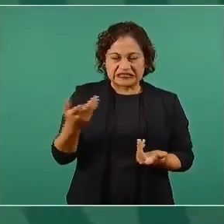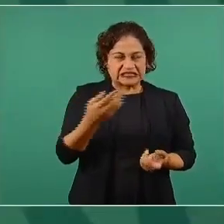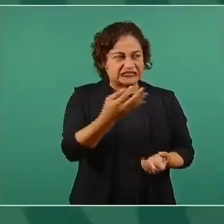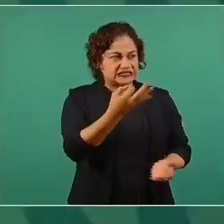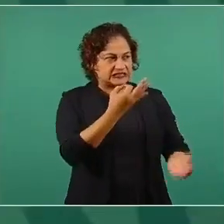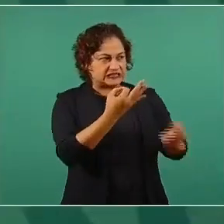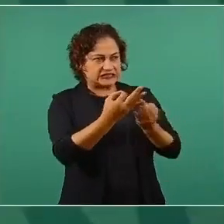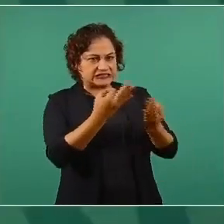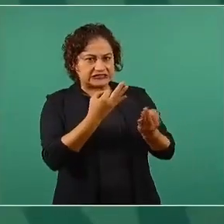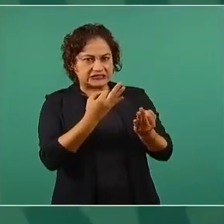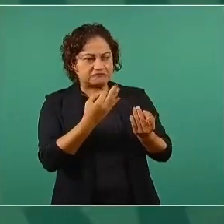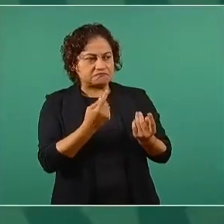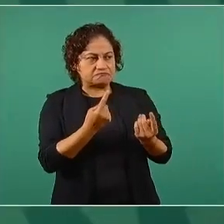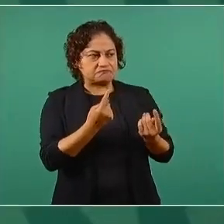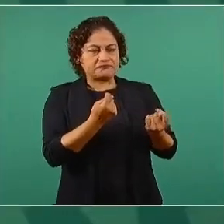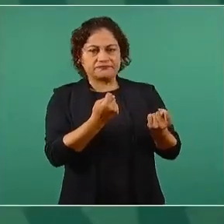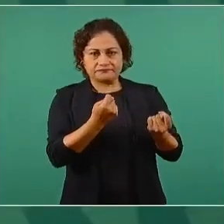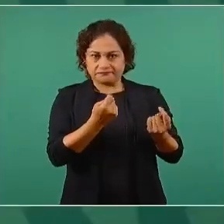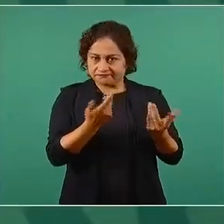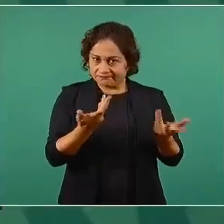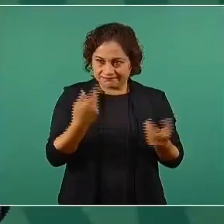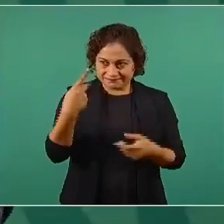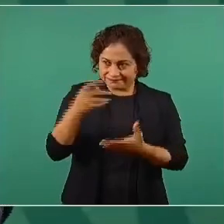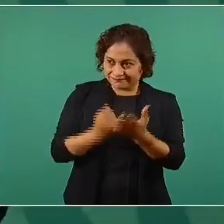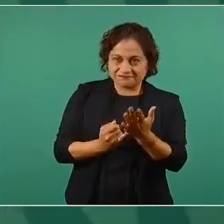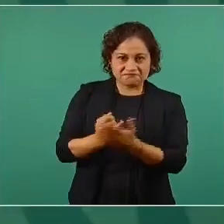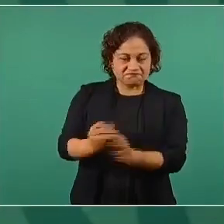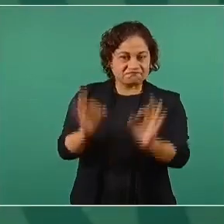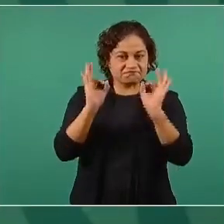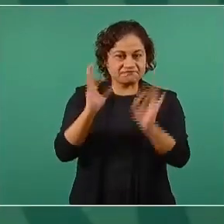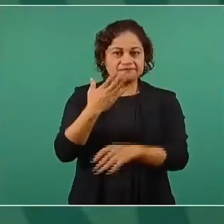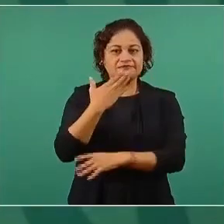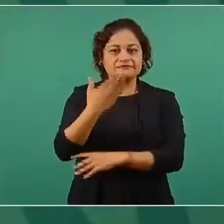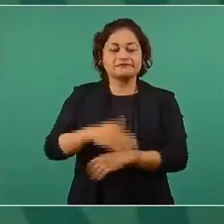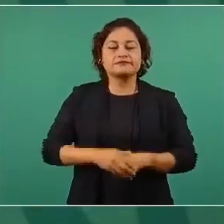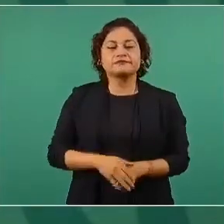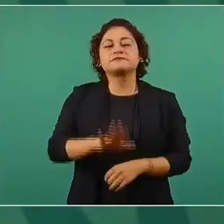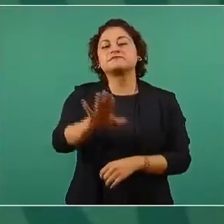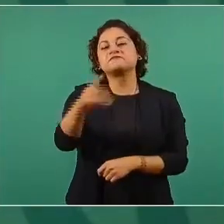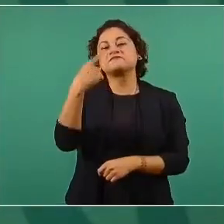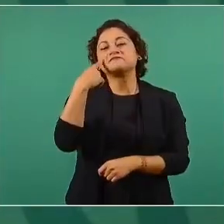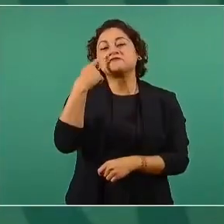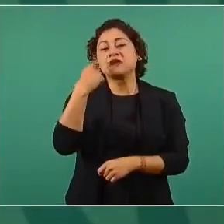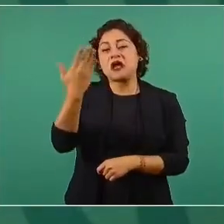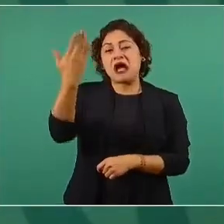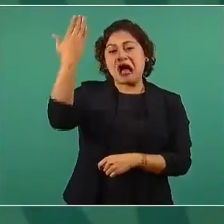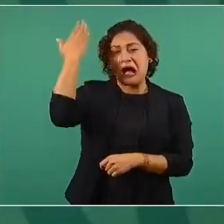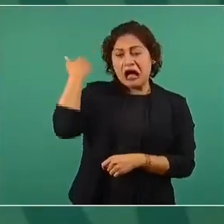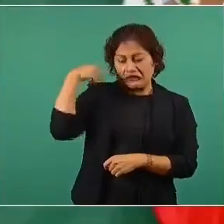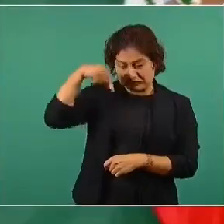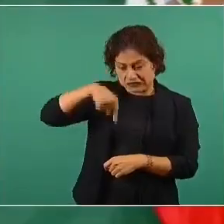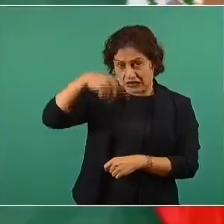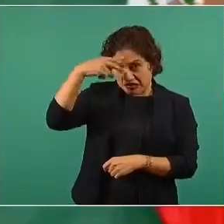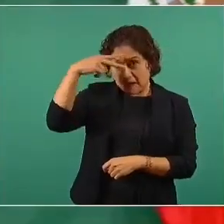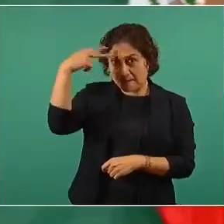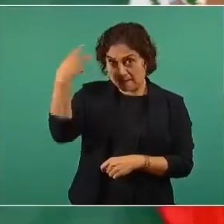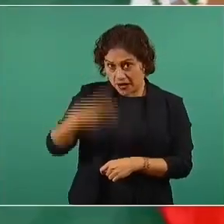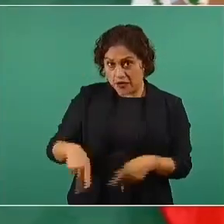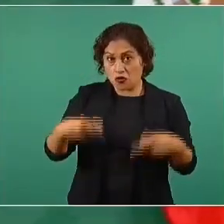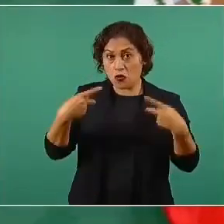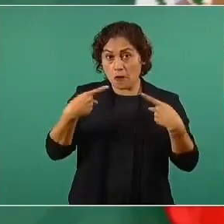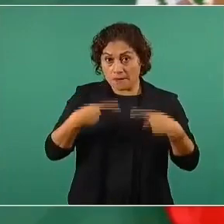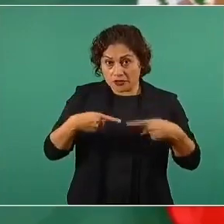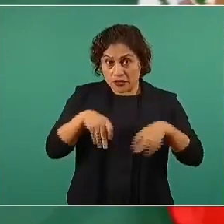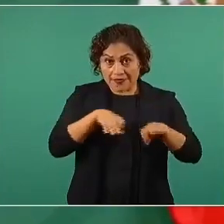manipular antes los medios en México eran el